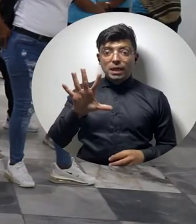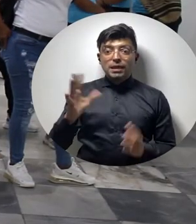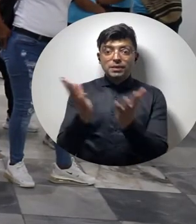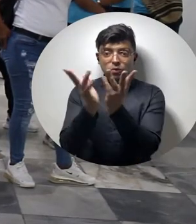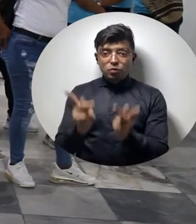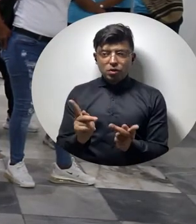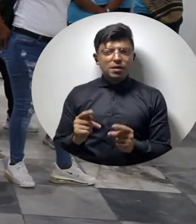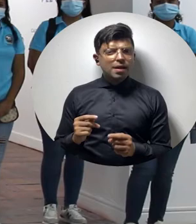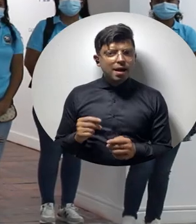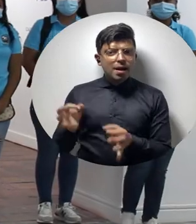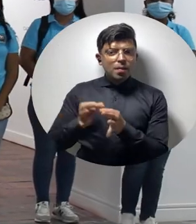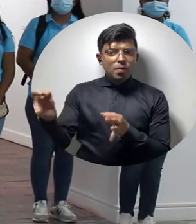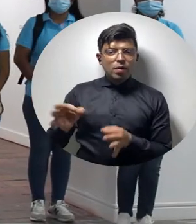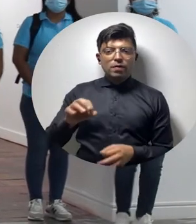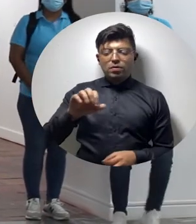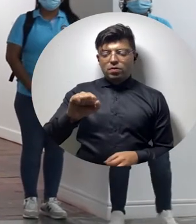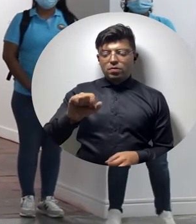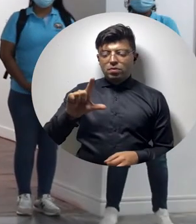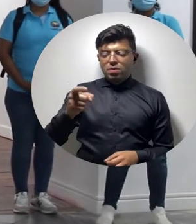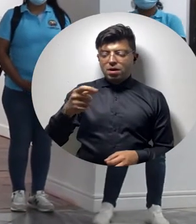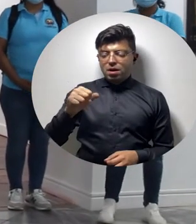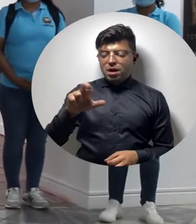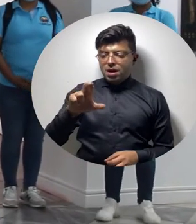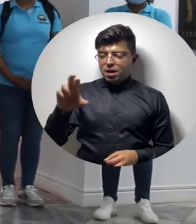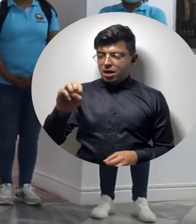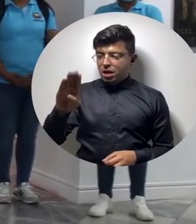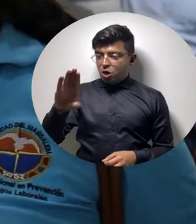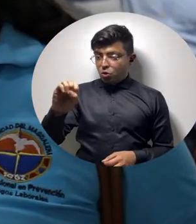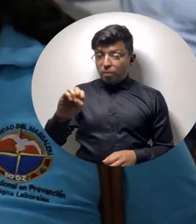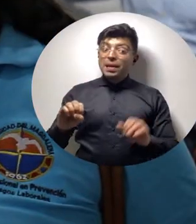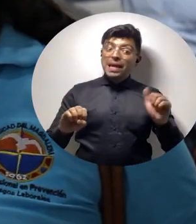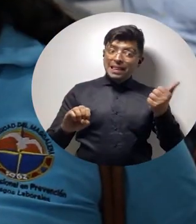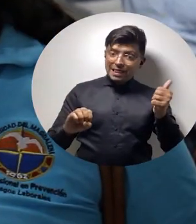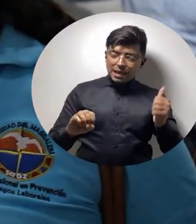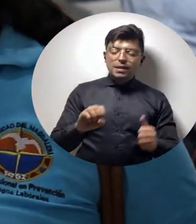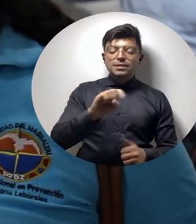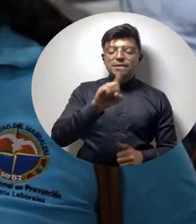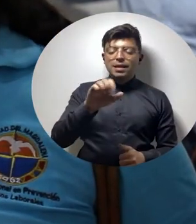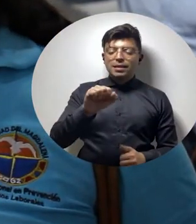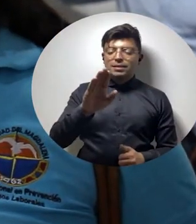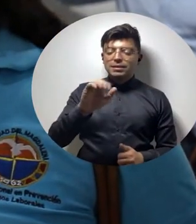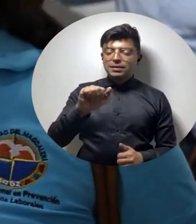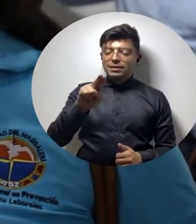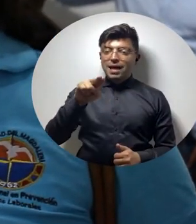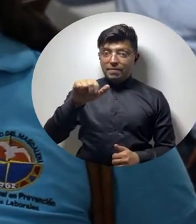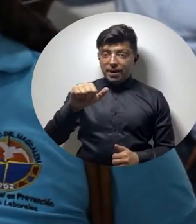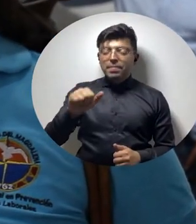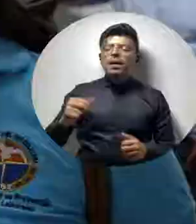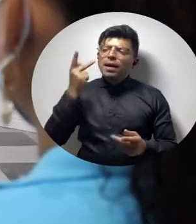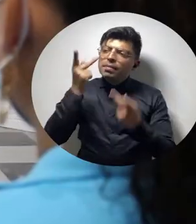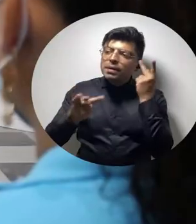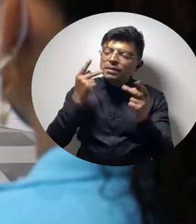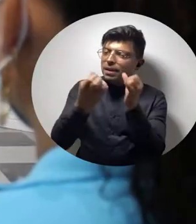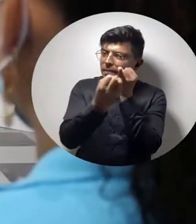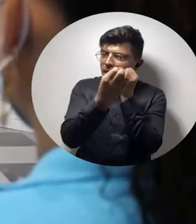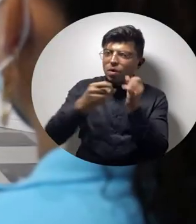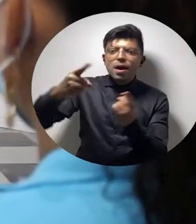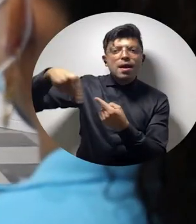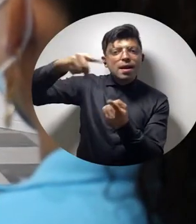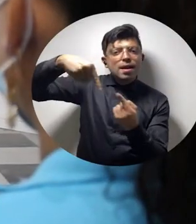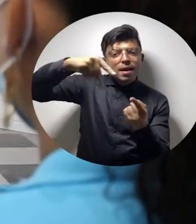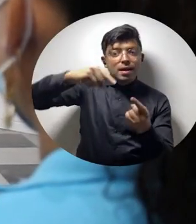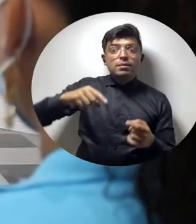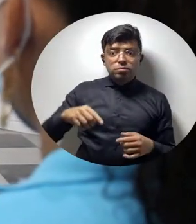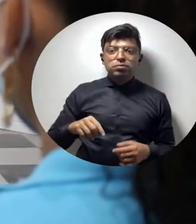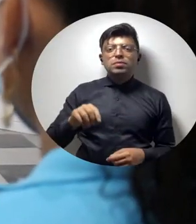estudiantes provenientes del municipio de Algarrobo y 10 de Sabanas de San Ángel, quienes mediante una visita pedagógica hicieron un recorrido